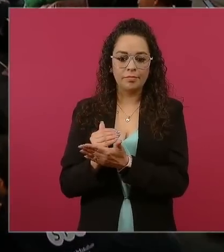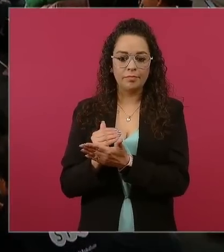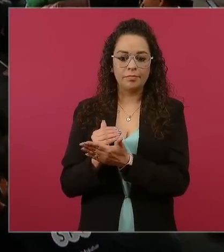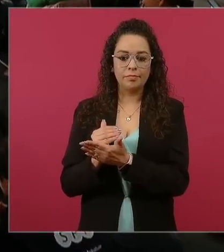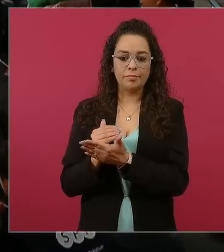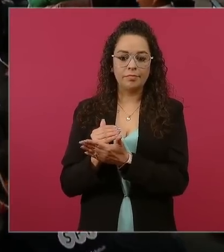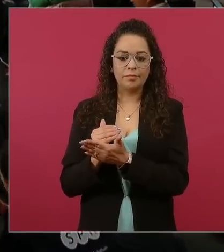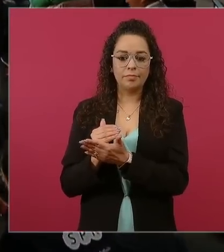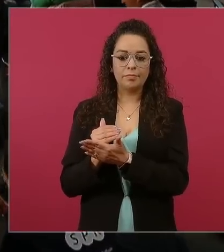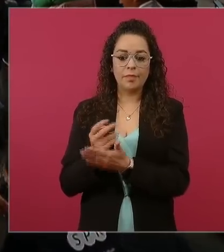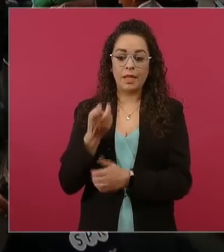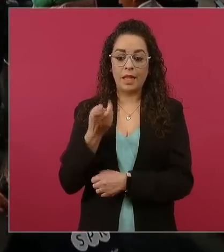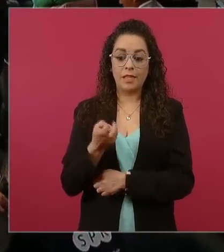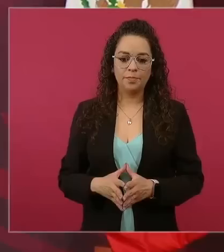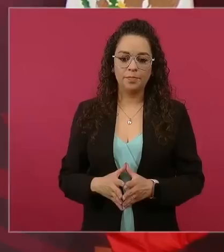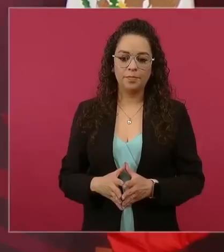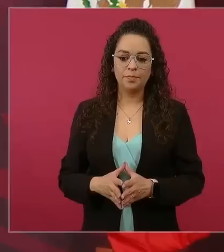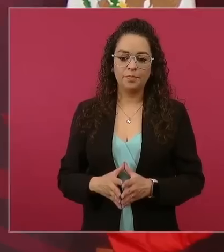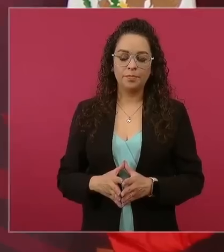del día de hoy.